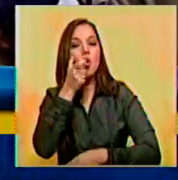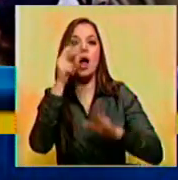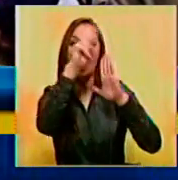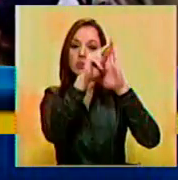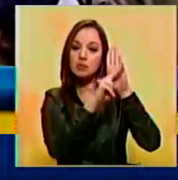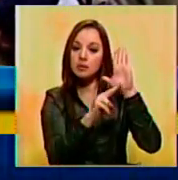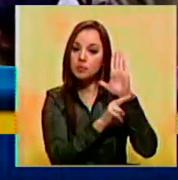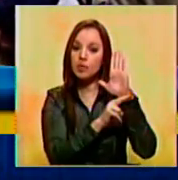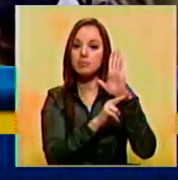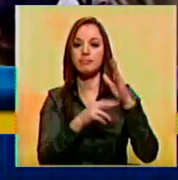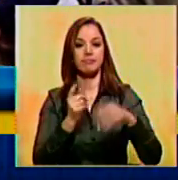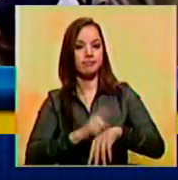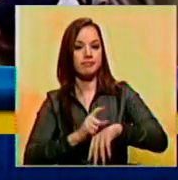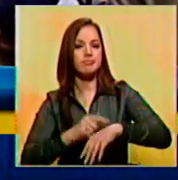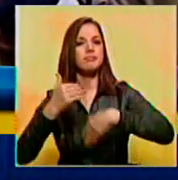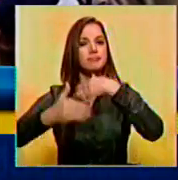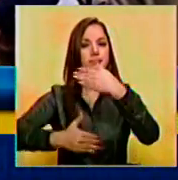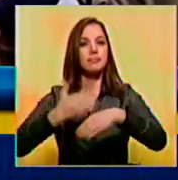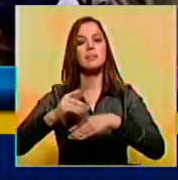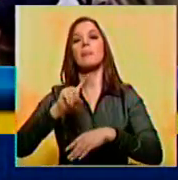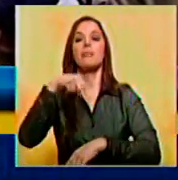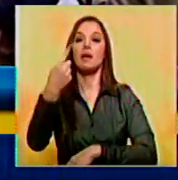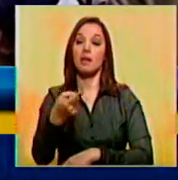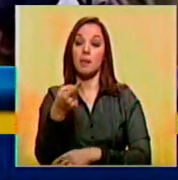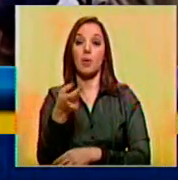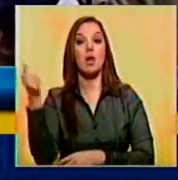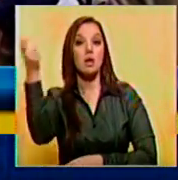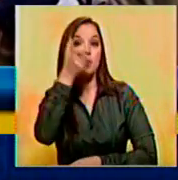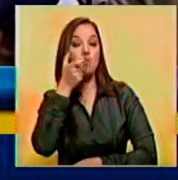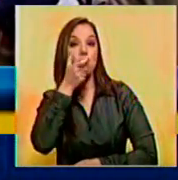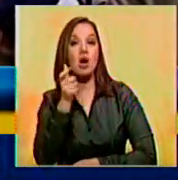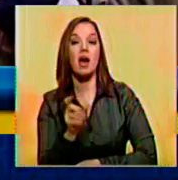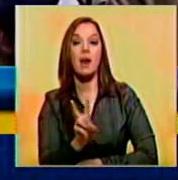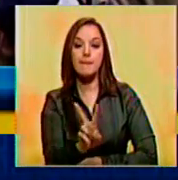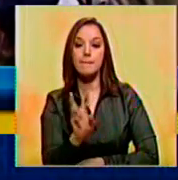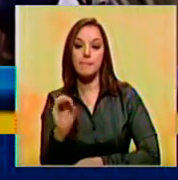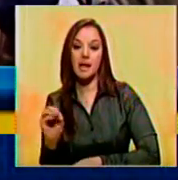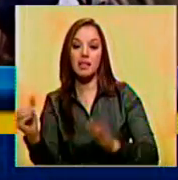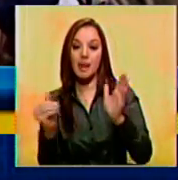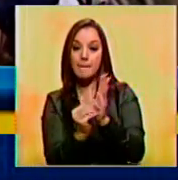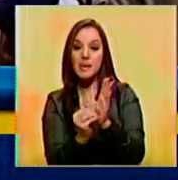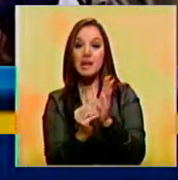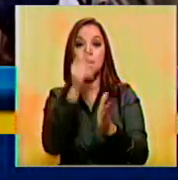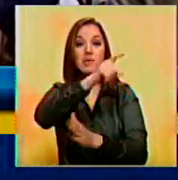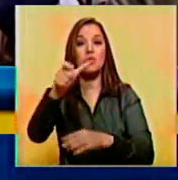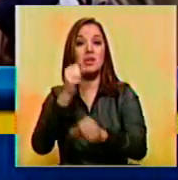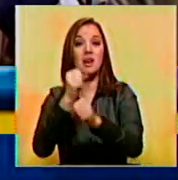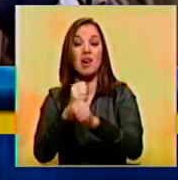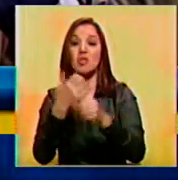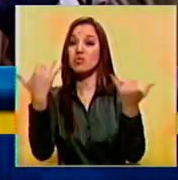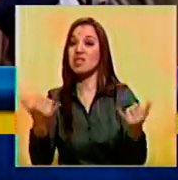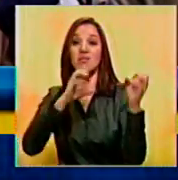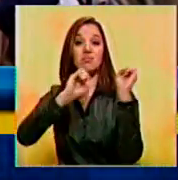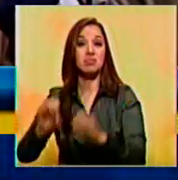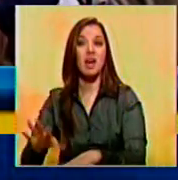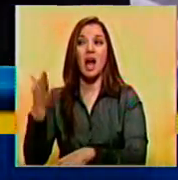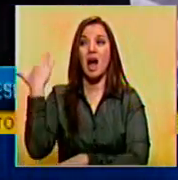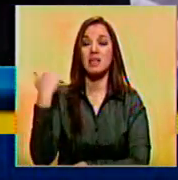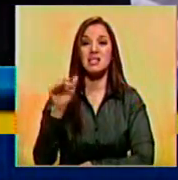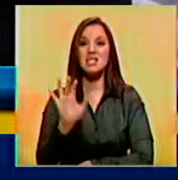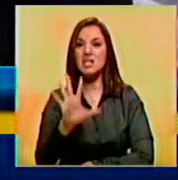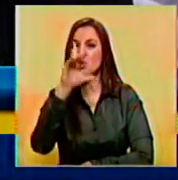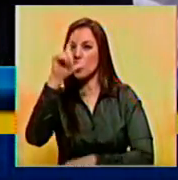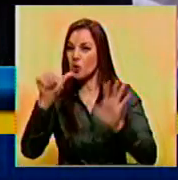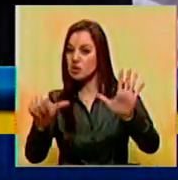de tal manera que pudiéramos recuperar en primera instancia estos 20.000 empleos que se perdieron hace ya 5 o 6 años atrás.